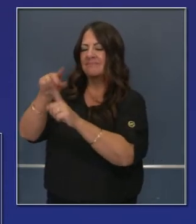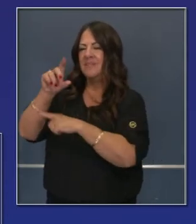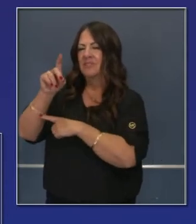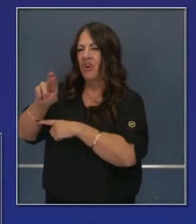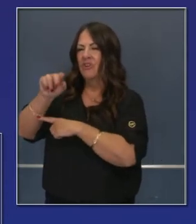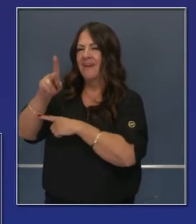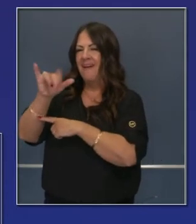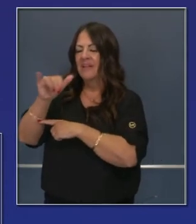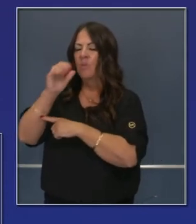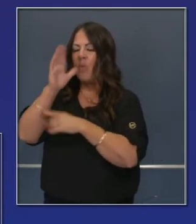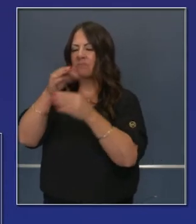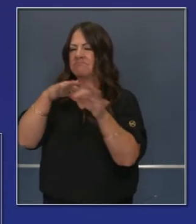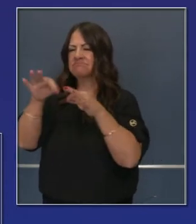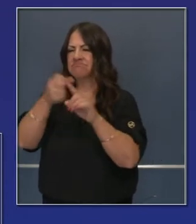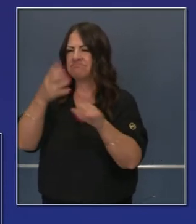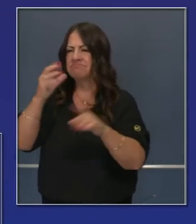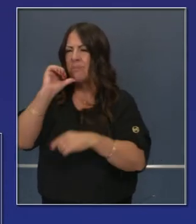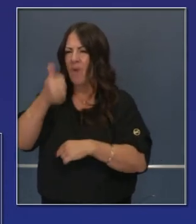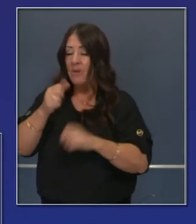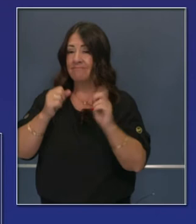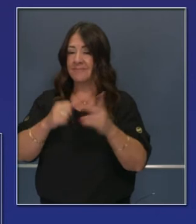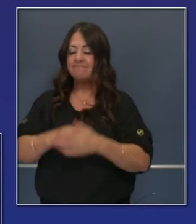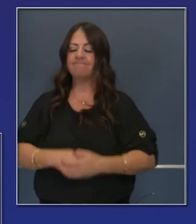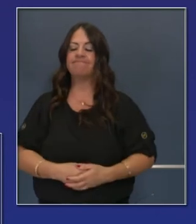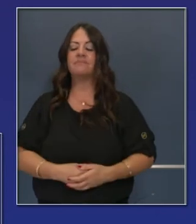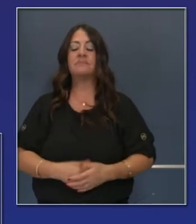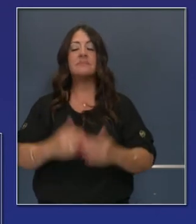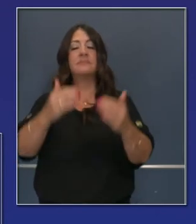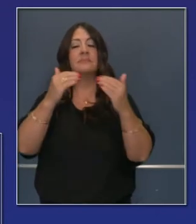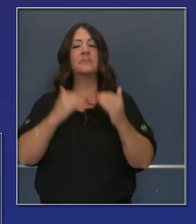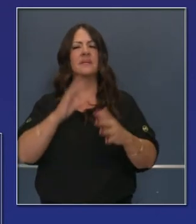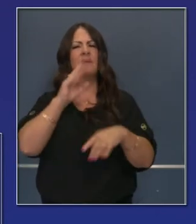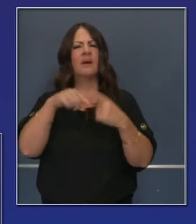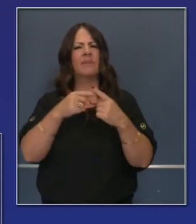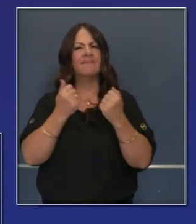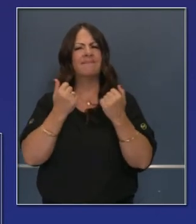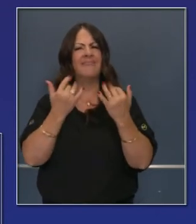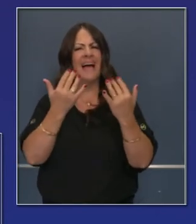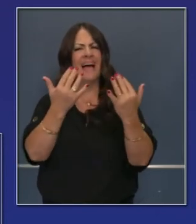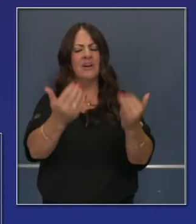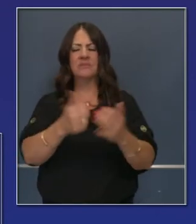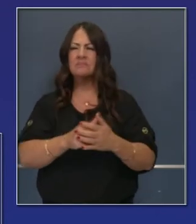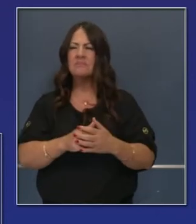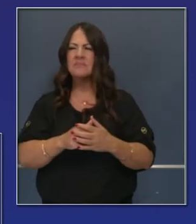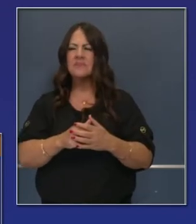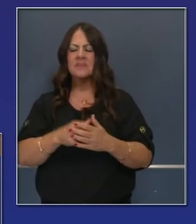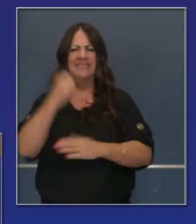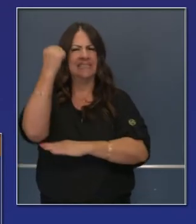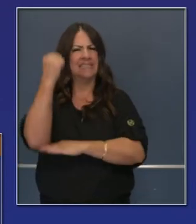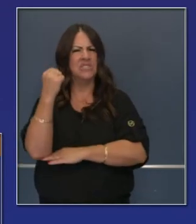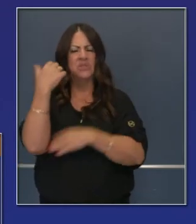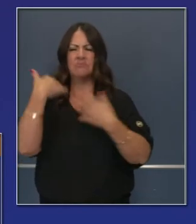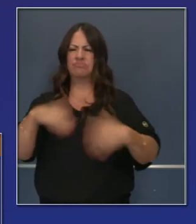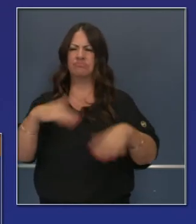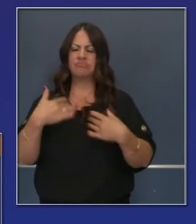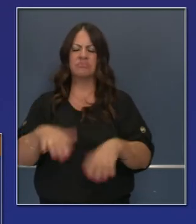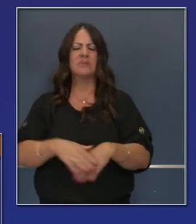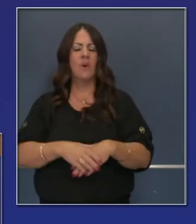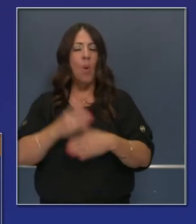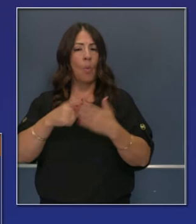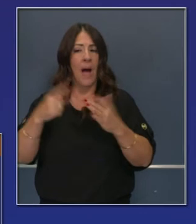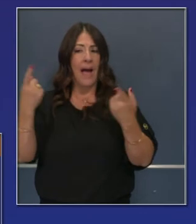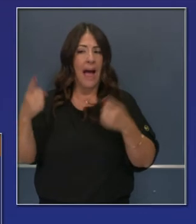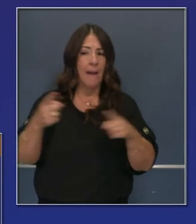A esta hora, mañana, les recuerdo una vez más que seguiremos luchando, seguimos luchando contra estos incendios